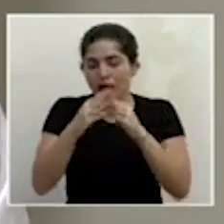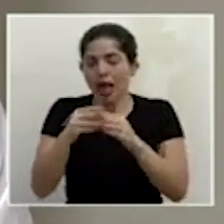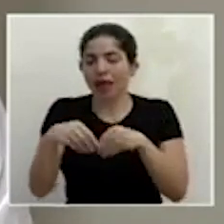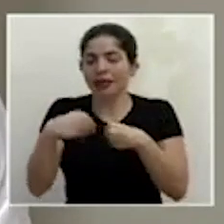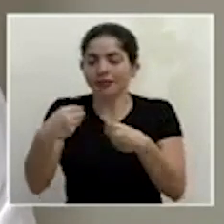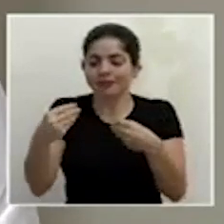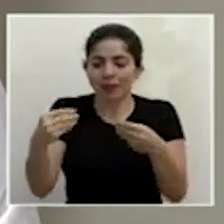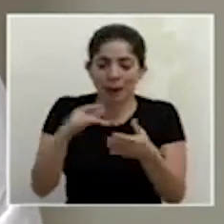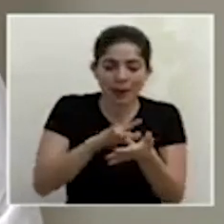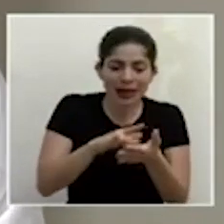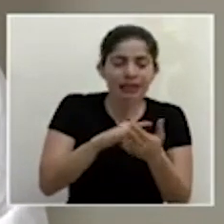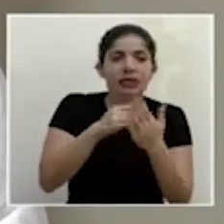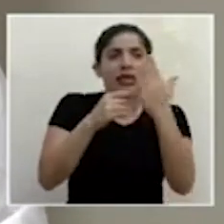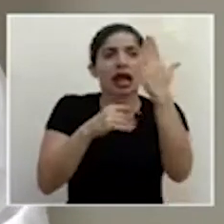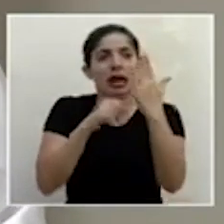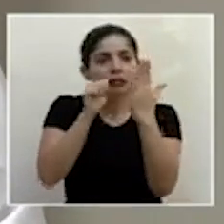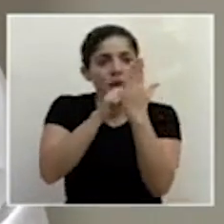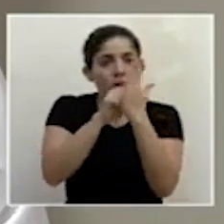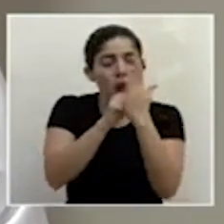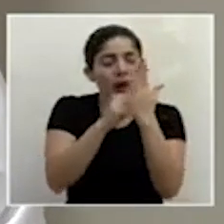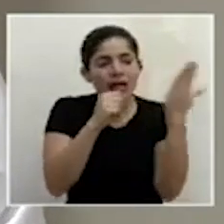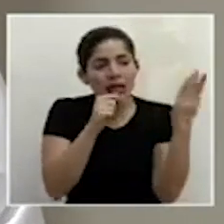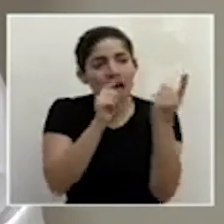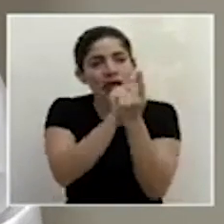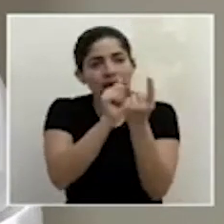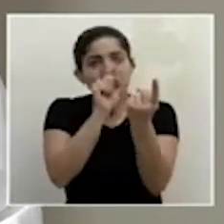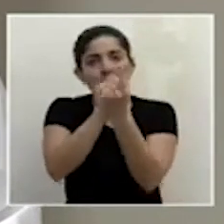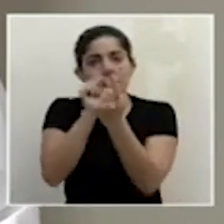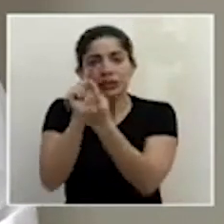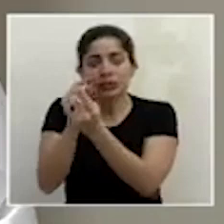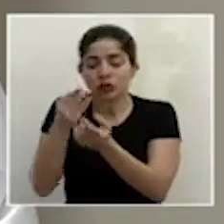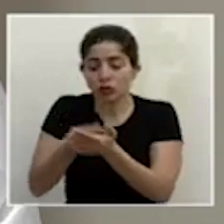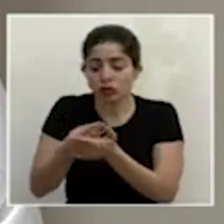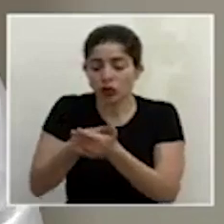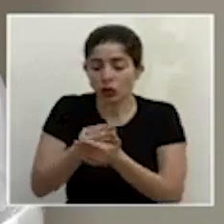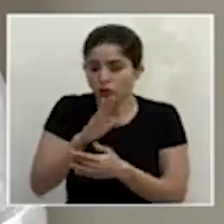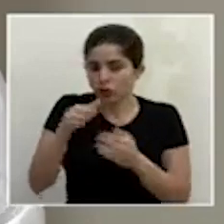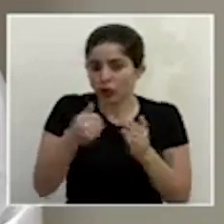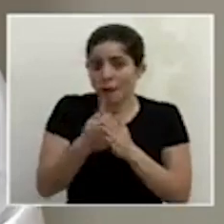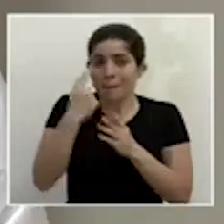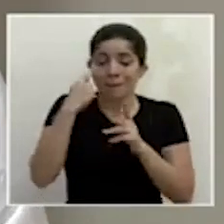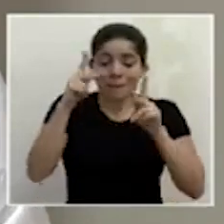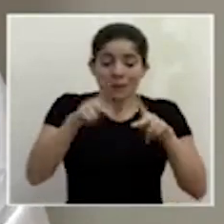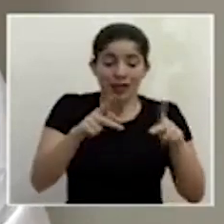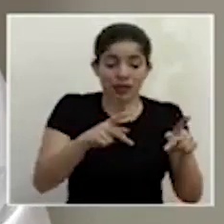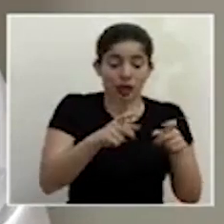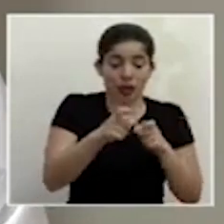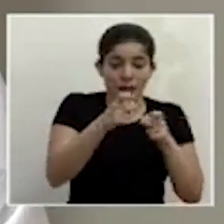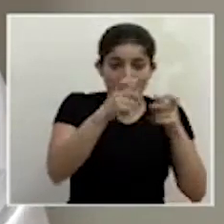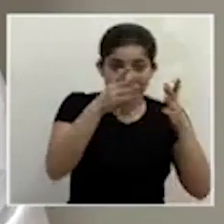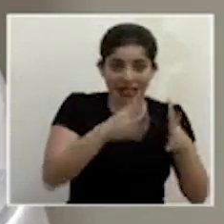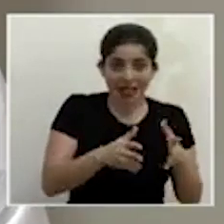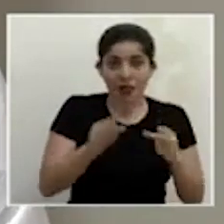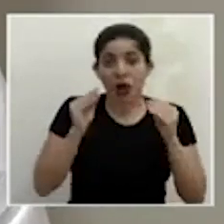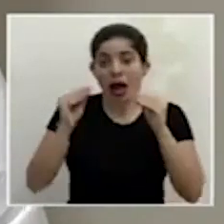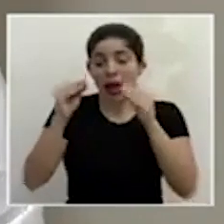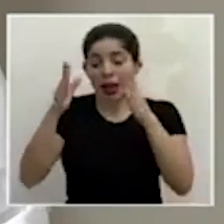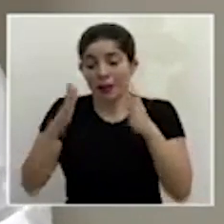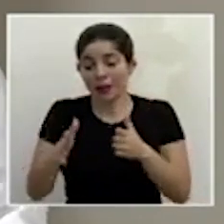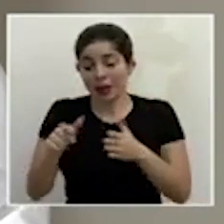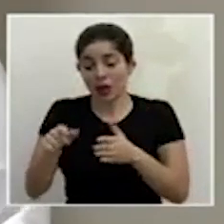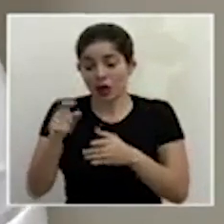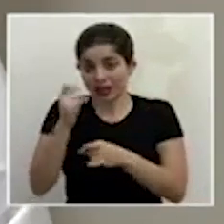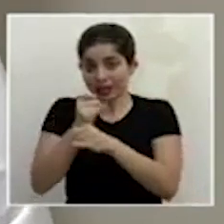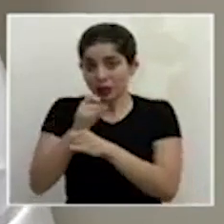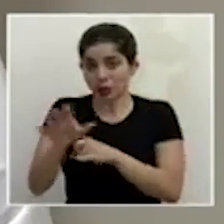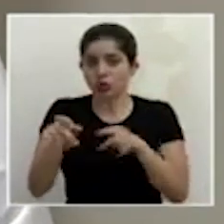medicinas puerta a puerta con todos los recursos donde personal administrativo personal académico de esa institución pues ha